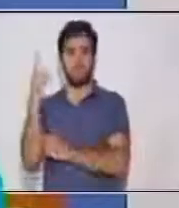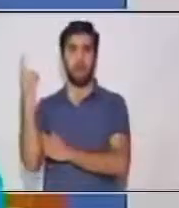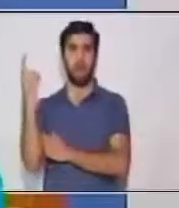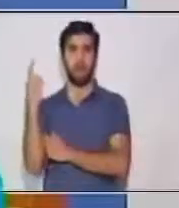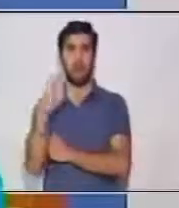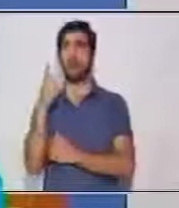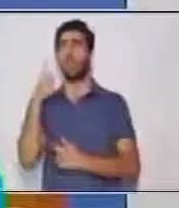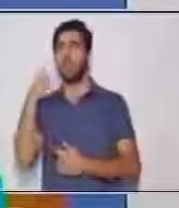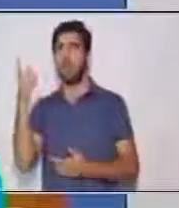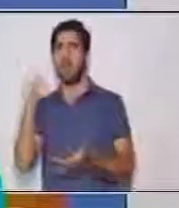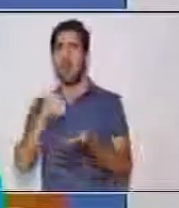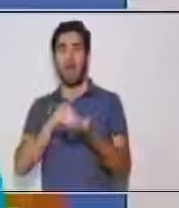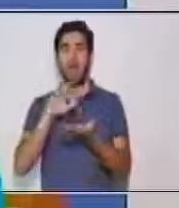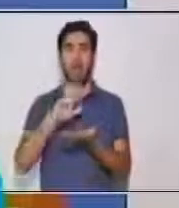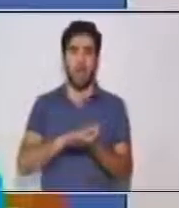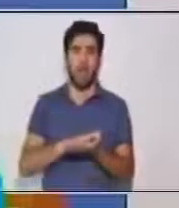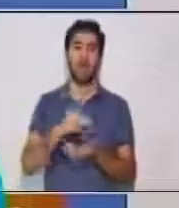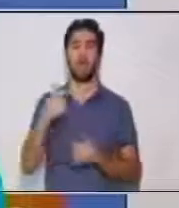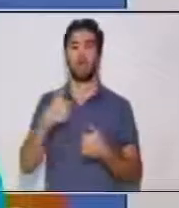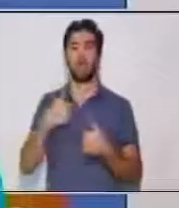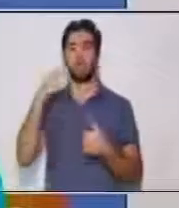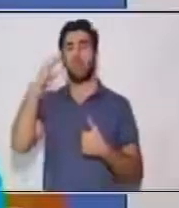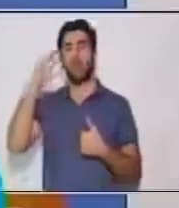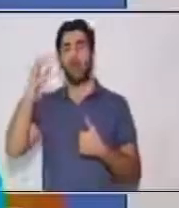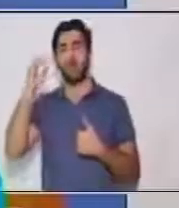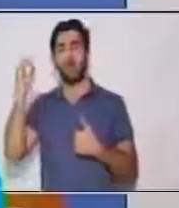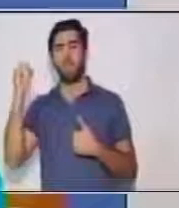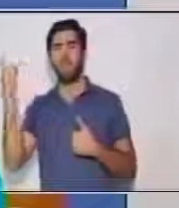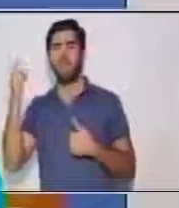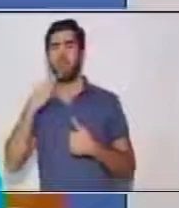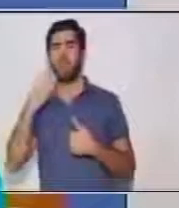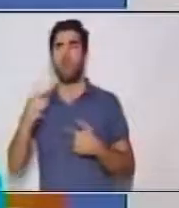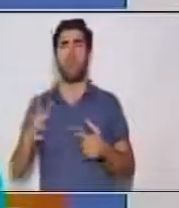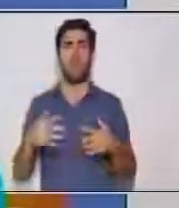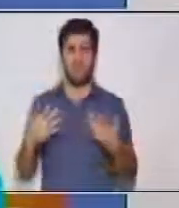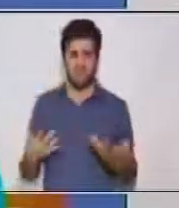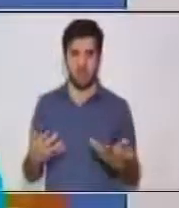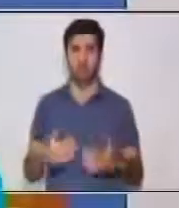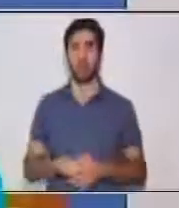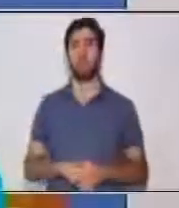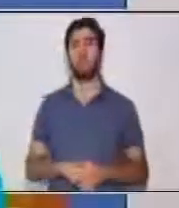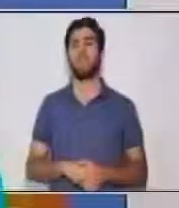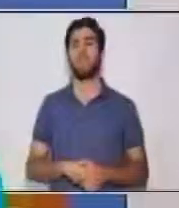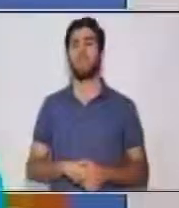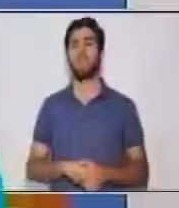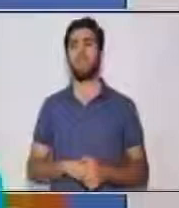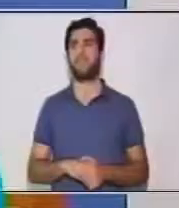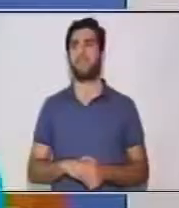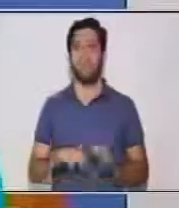vez escribir lo que yo opino acerca de ese hecho. Vamos a continuar con los siguientes carteles.